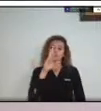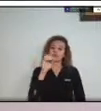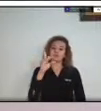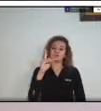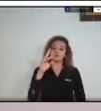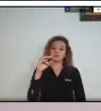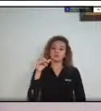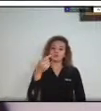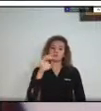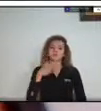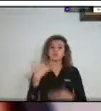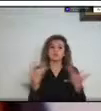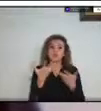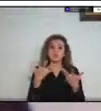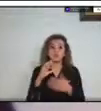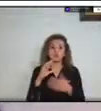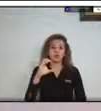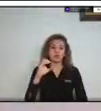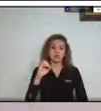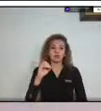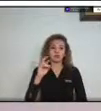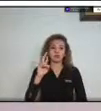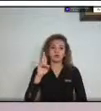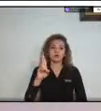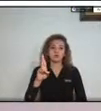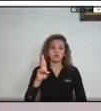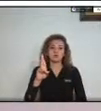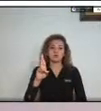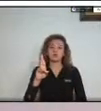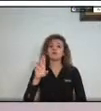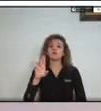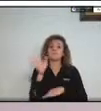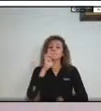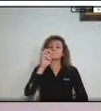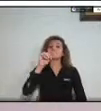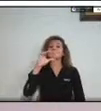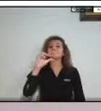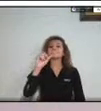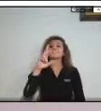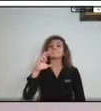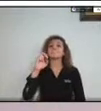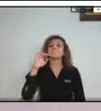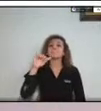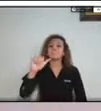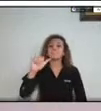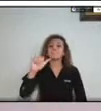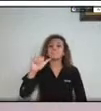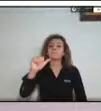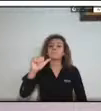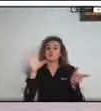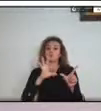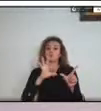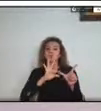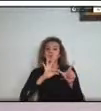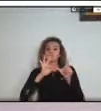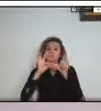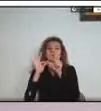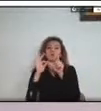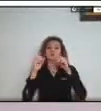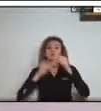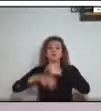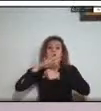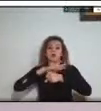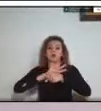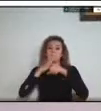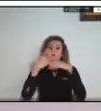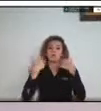medicina veterinaria y zootecnia y especialista en gestión ambiental y sostenible de la Universidad de Los Llanos. Curso de manejo de